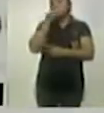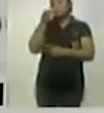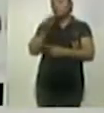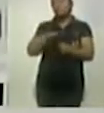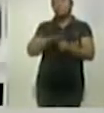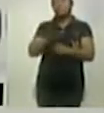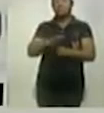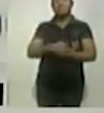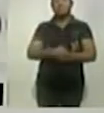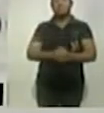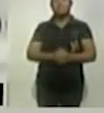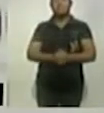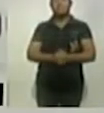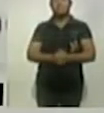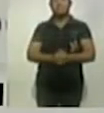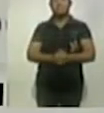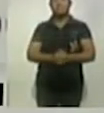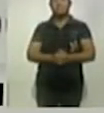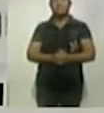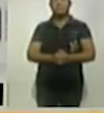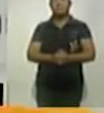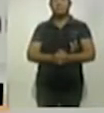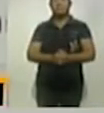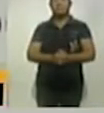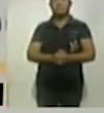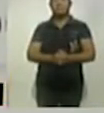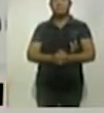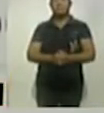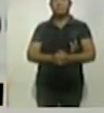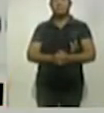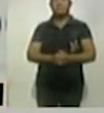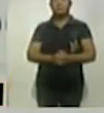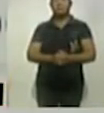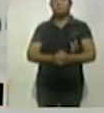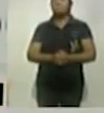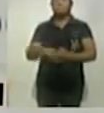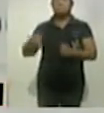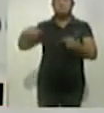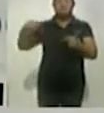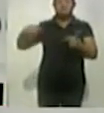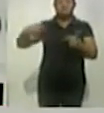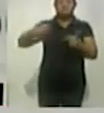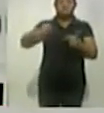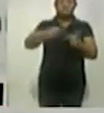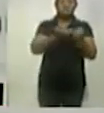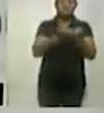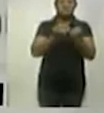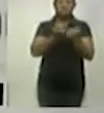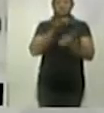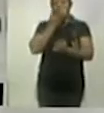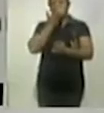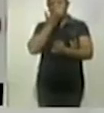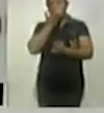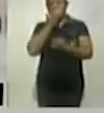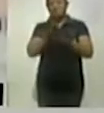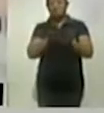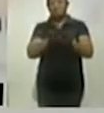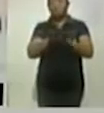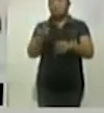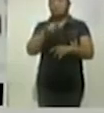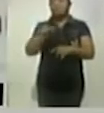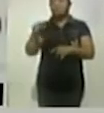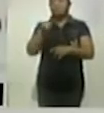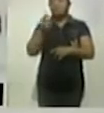La población en el cual ya dentro de los efectivos que hemos venido haciendo, los simulacros, los macosimulacros, además se